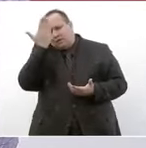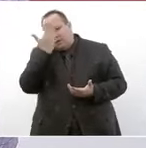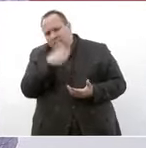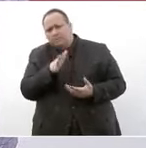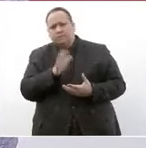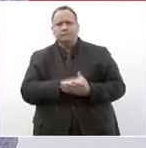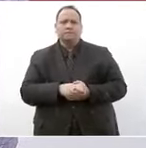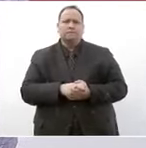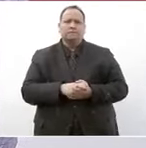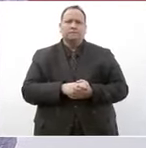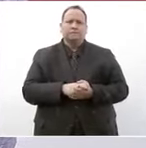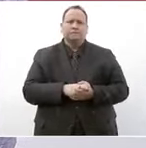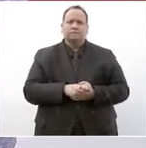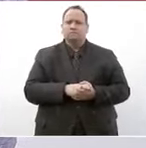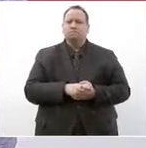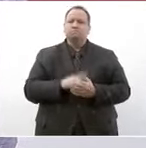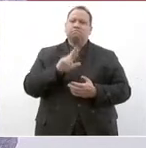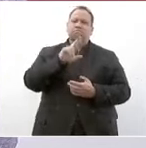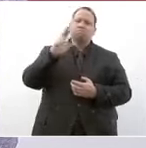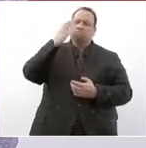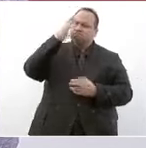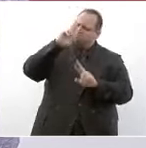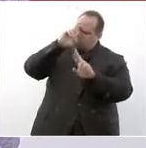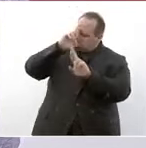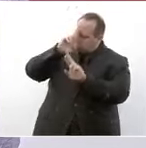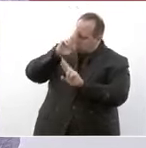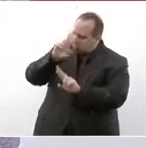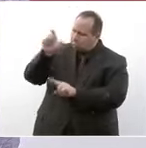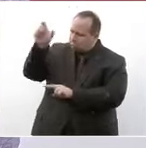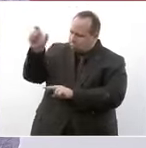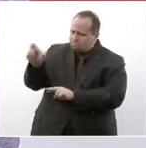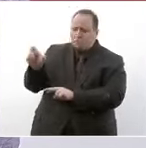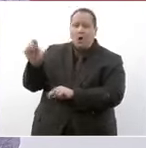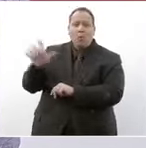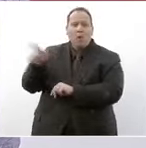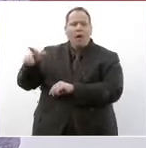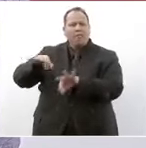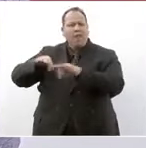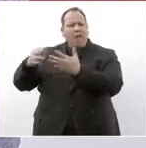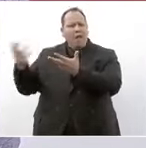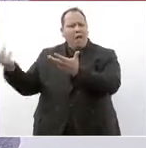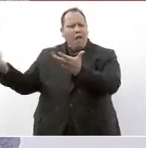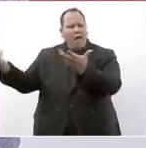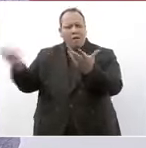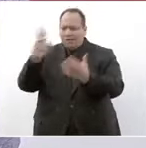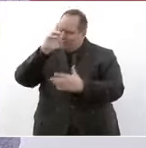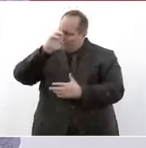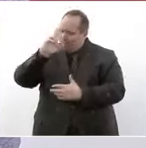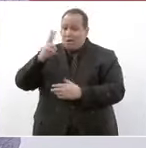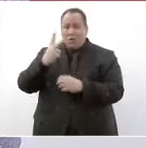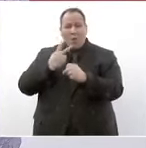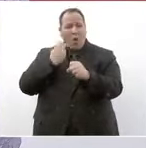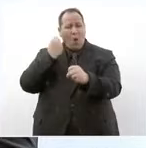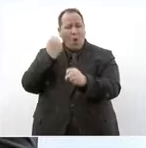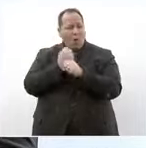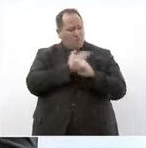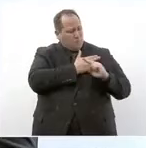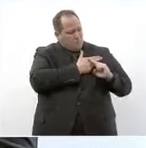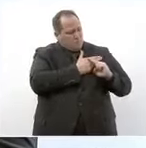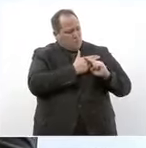un reconocimiento por su trabajo de dos años